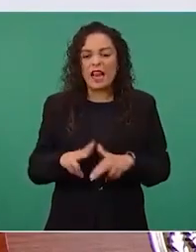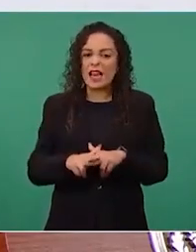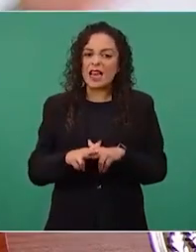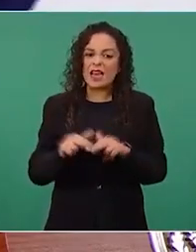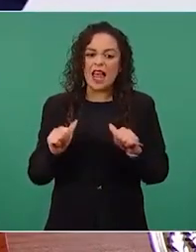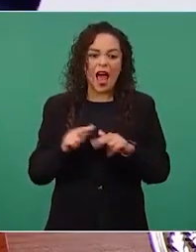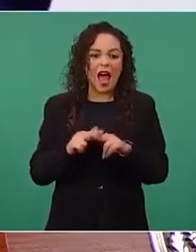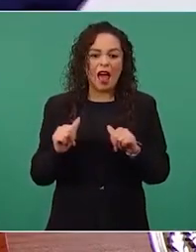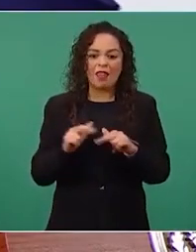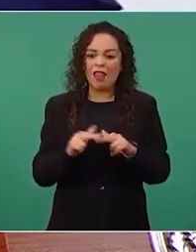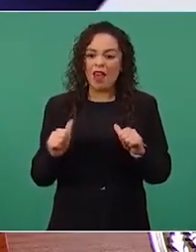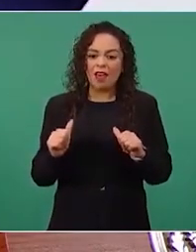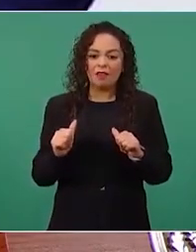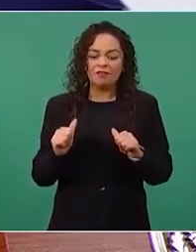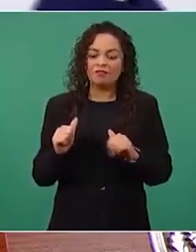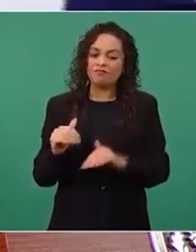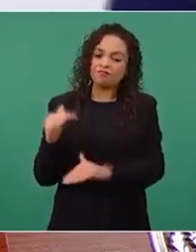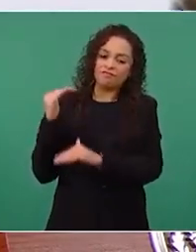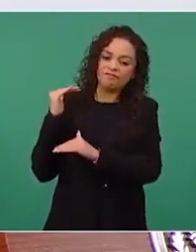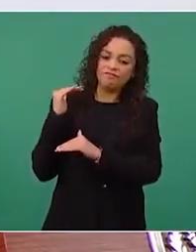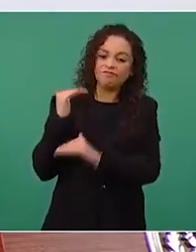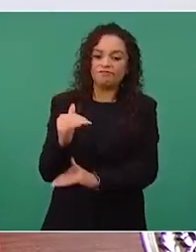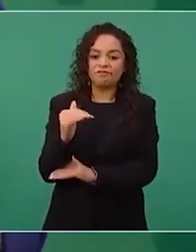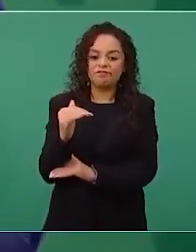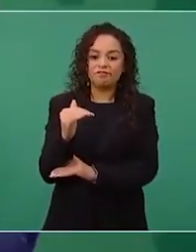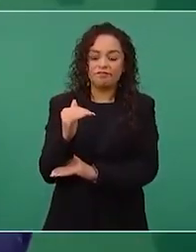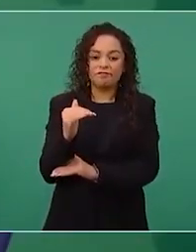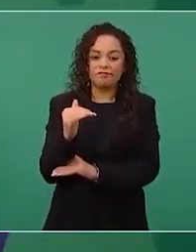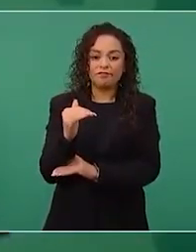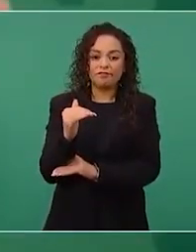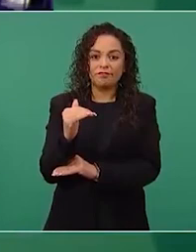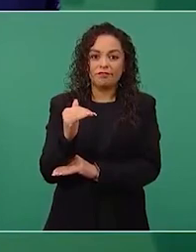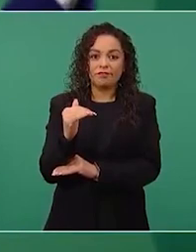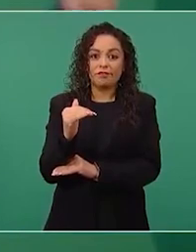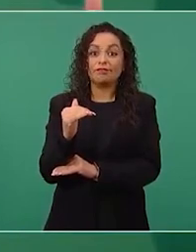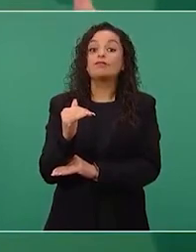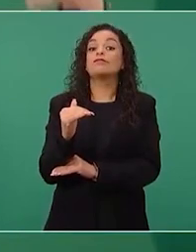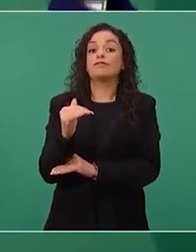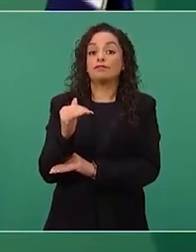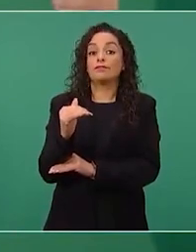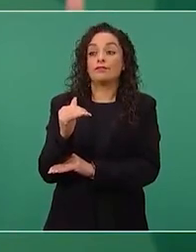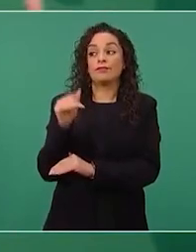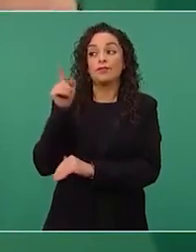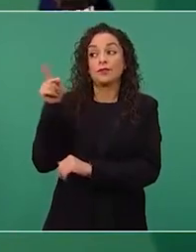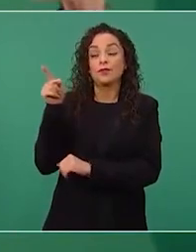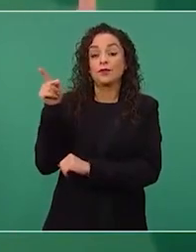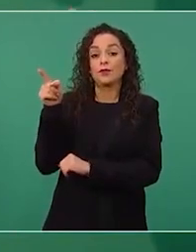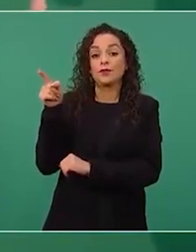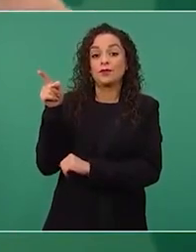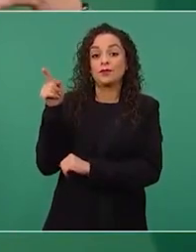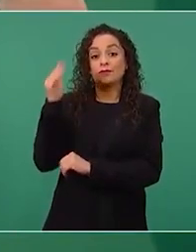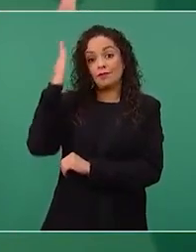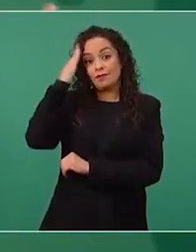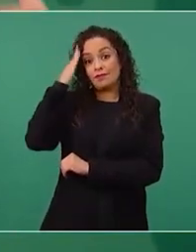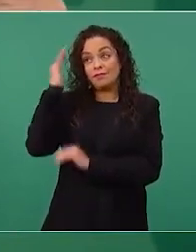y los grupos de intereses creados sigan dominando